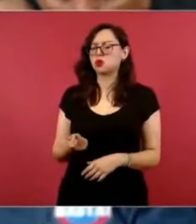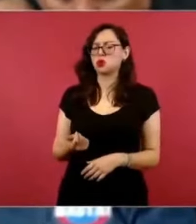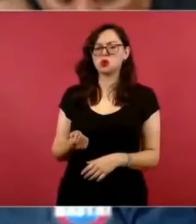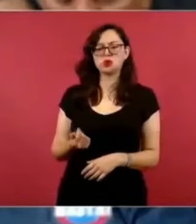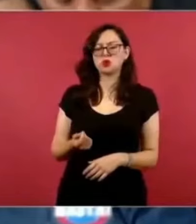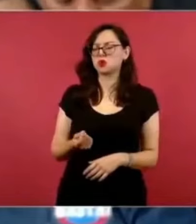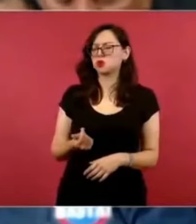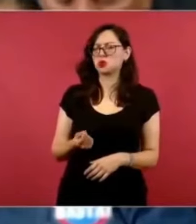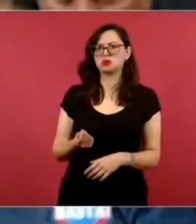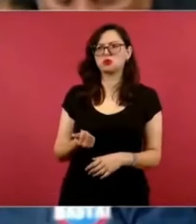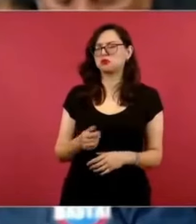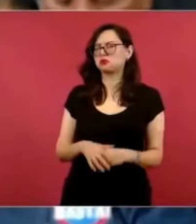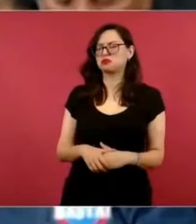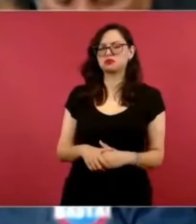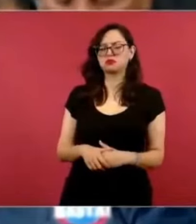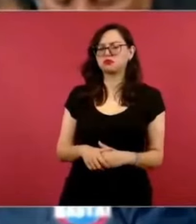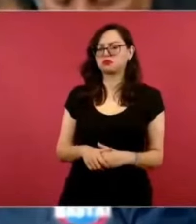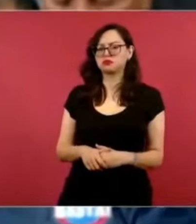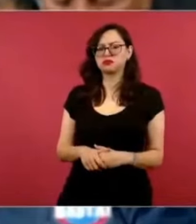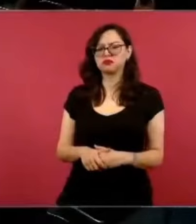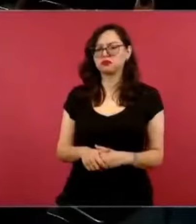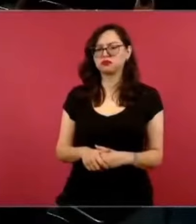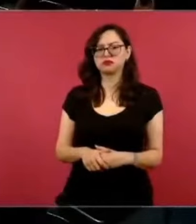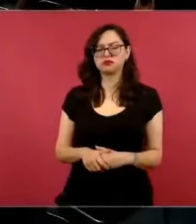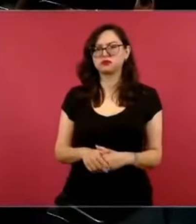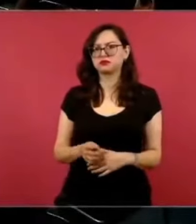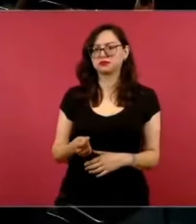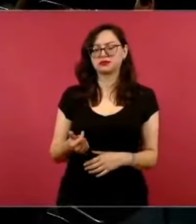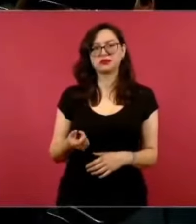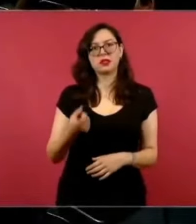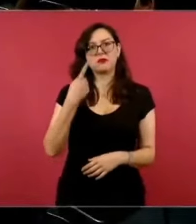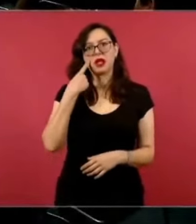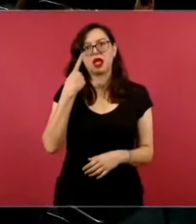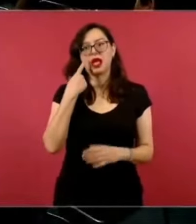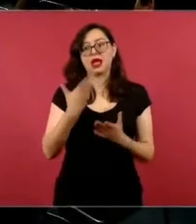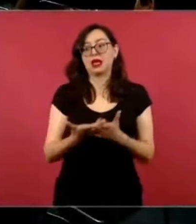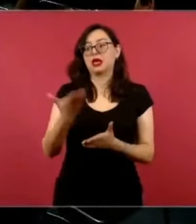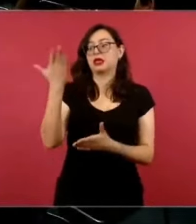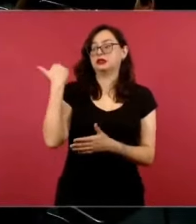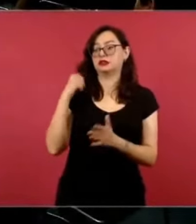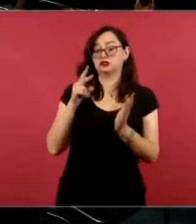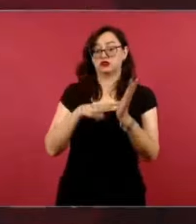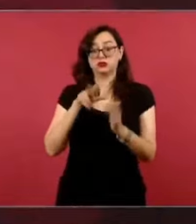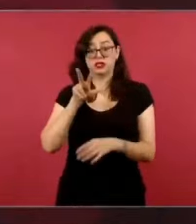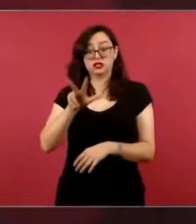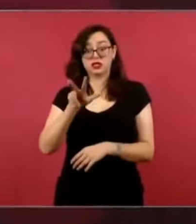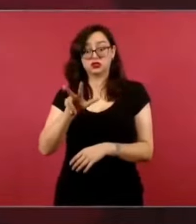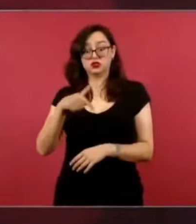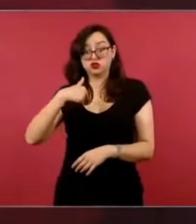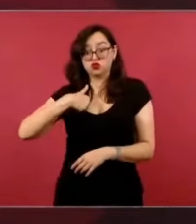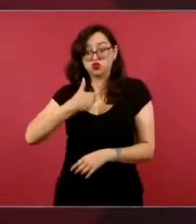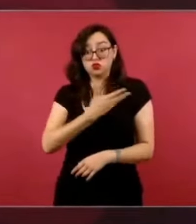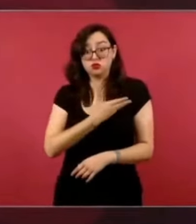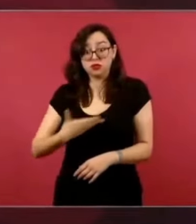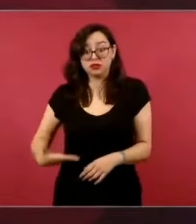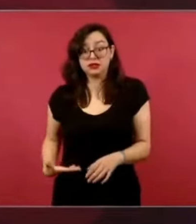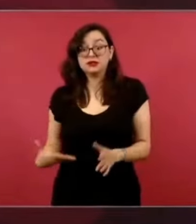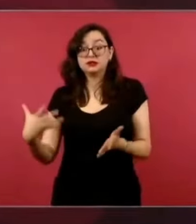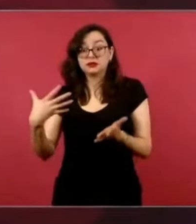nosotros padecimos mucho eso, encontramos muchas obras inconclusas,